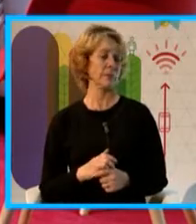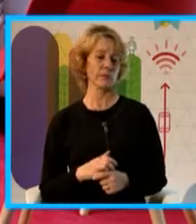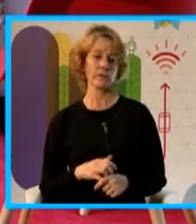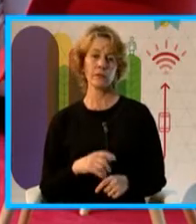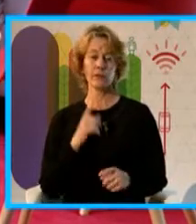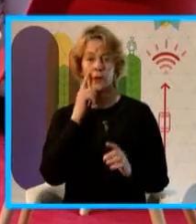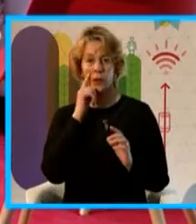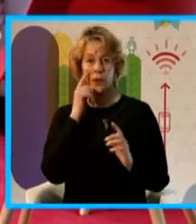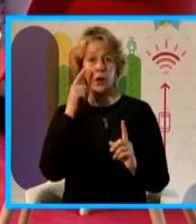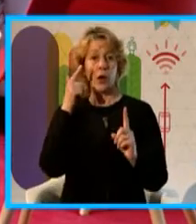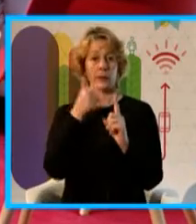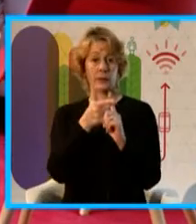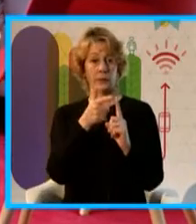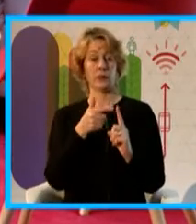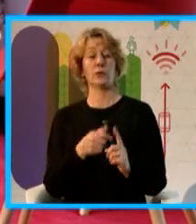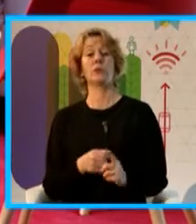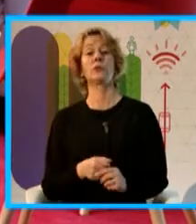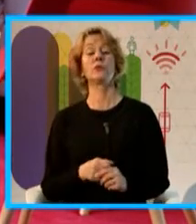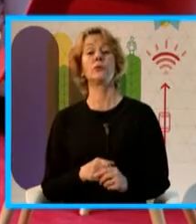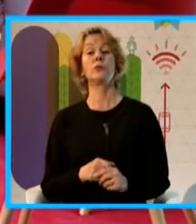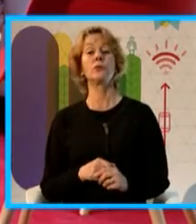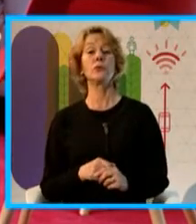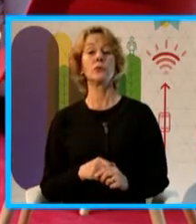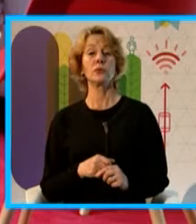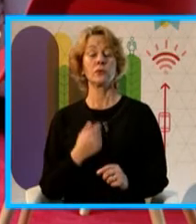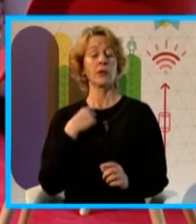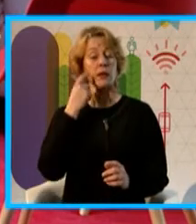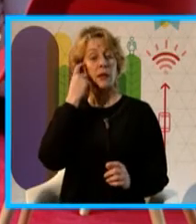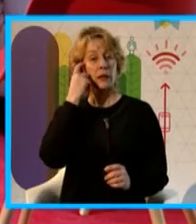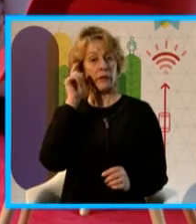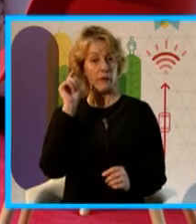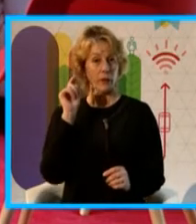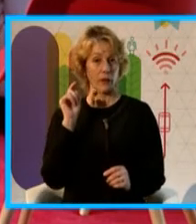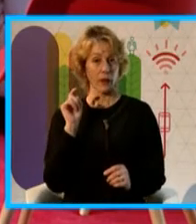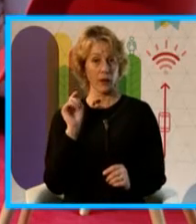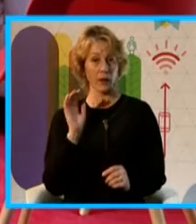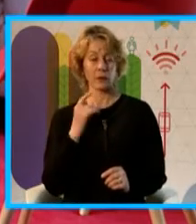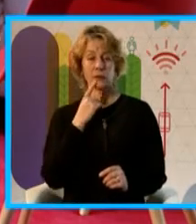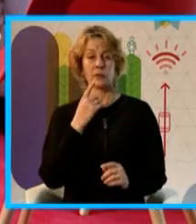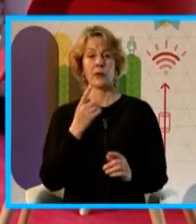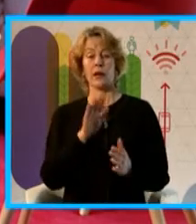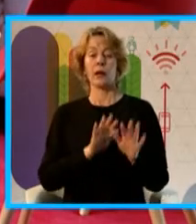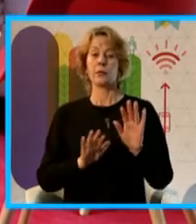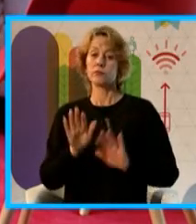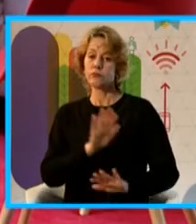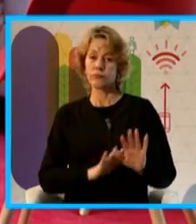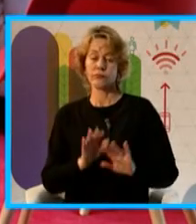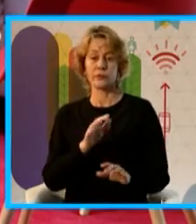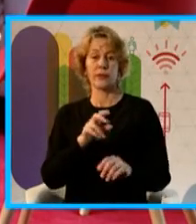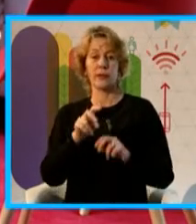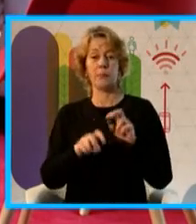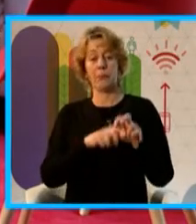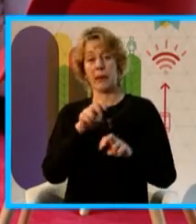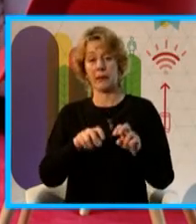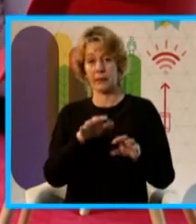los objetivos. Bueno, la idea es la adecuación del parque, es incorporar nuevas tecnologías,